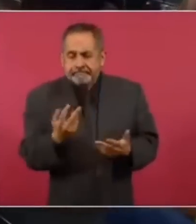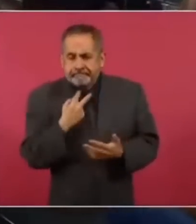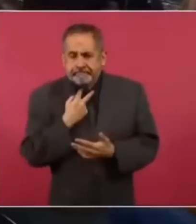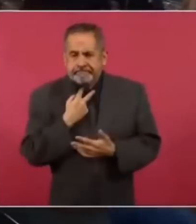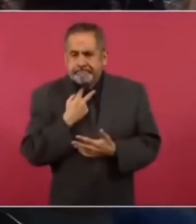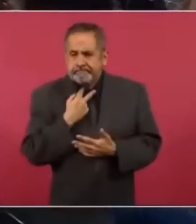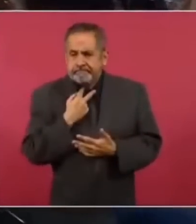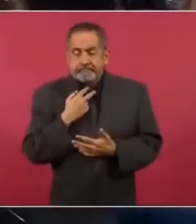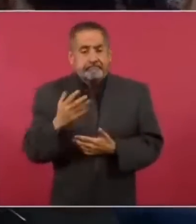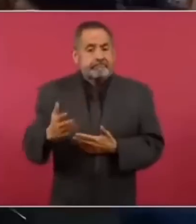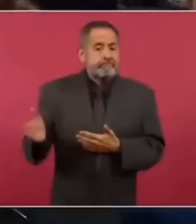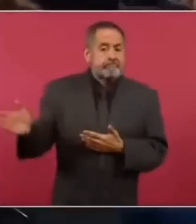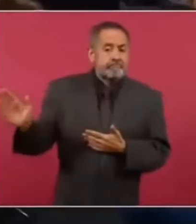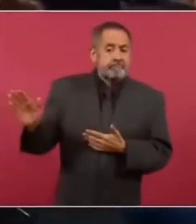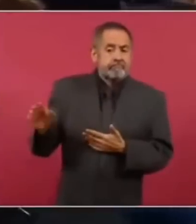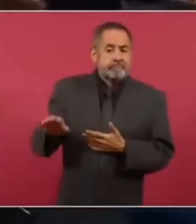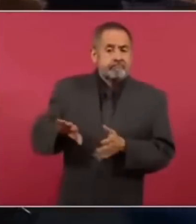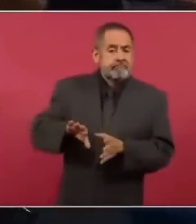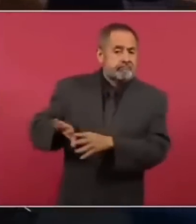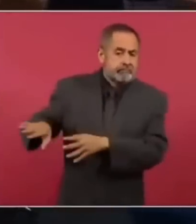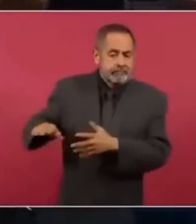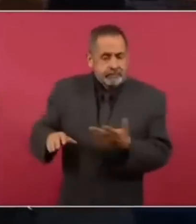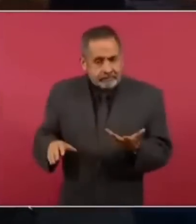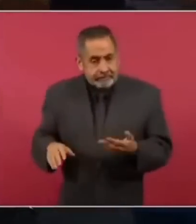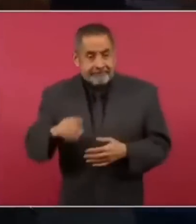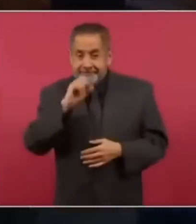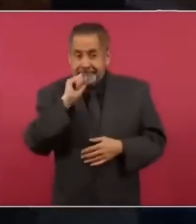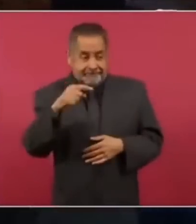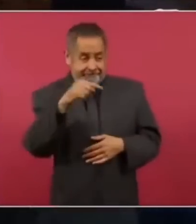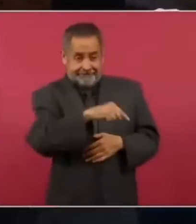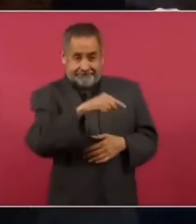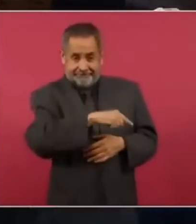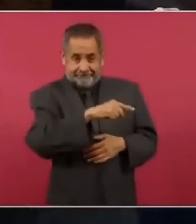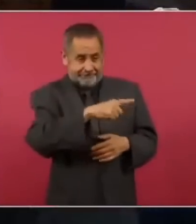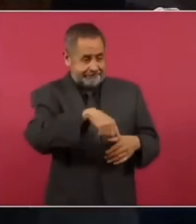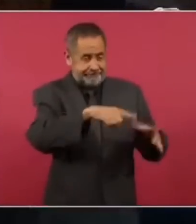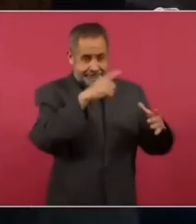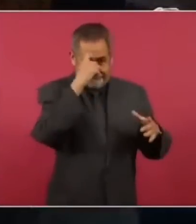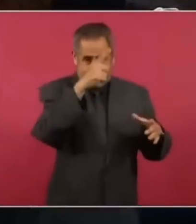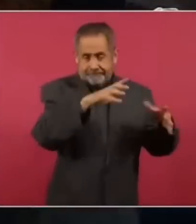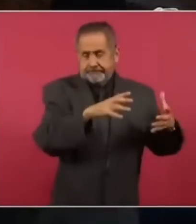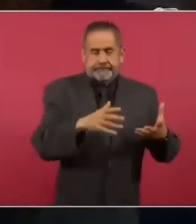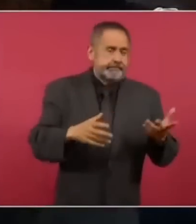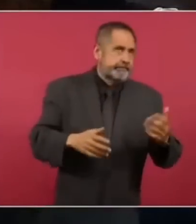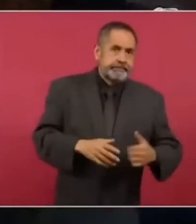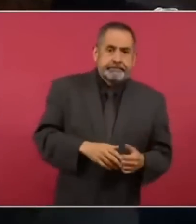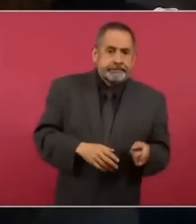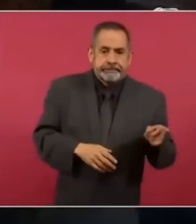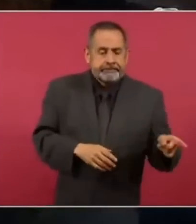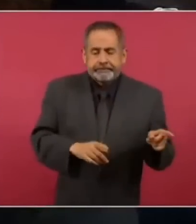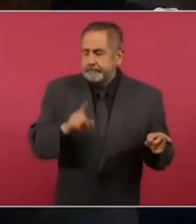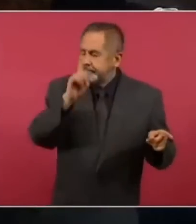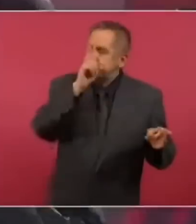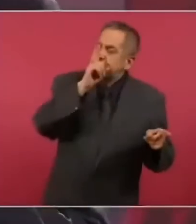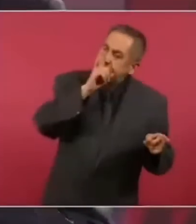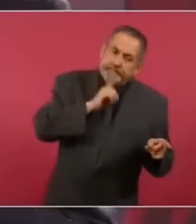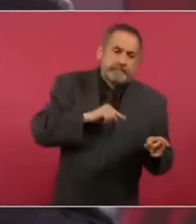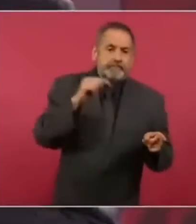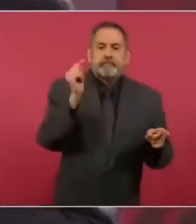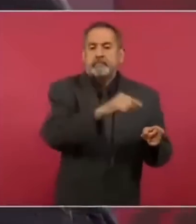a la par que inventaron esa gran mentira